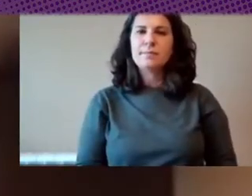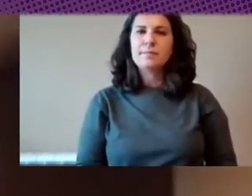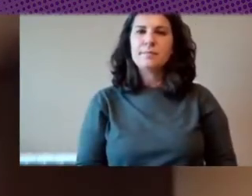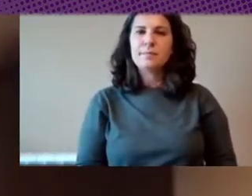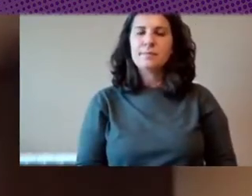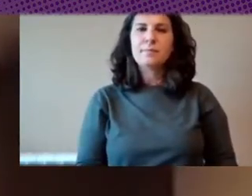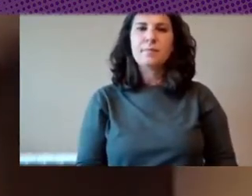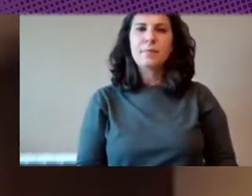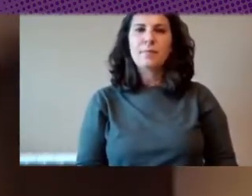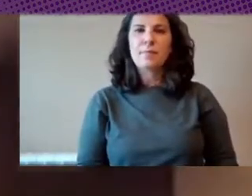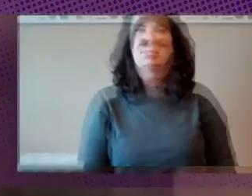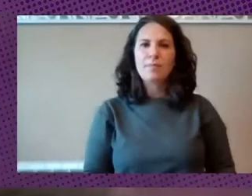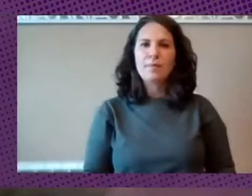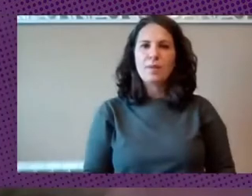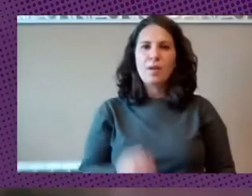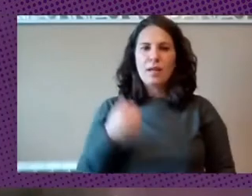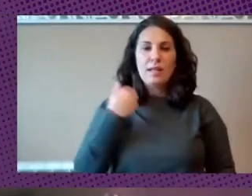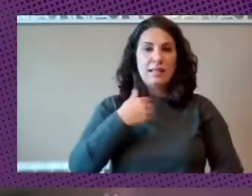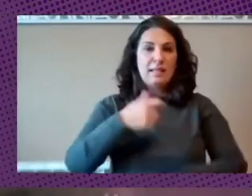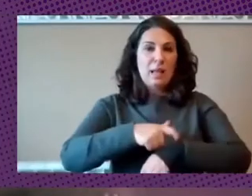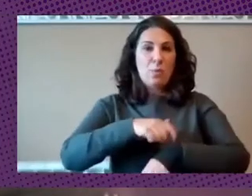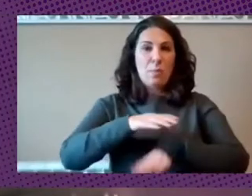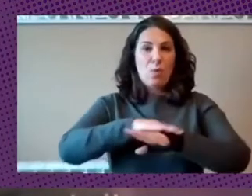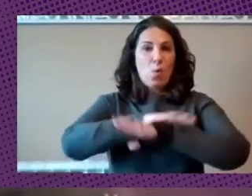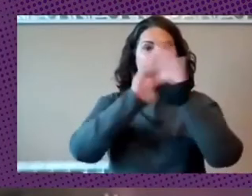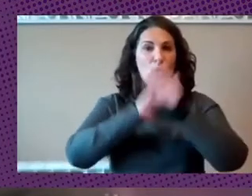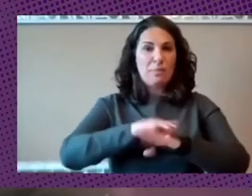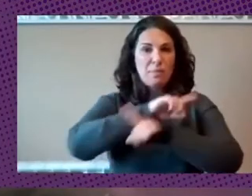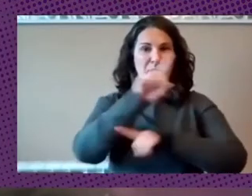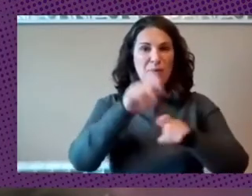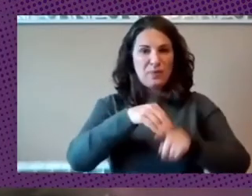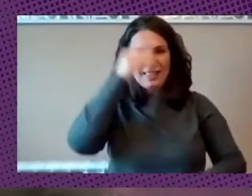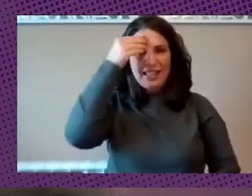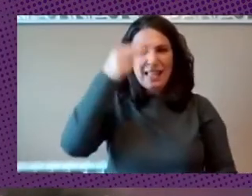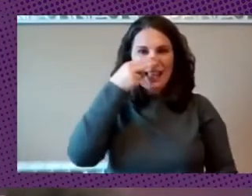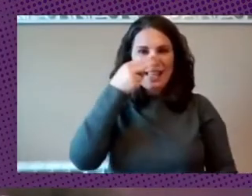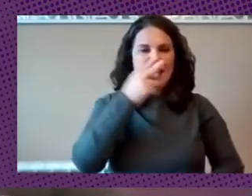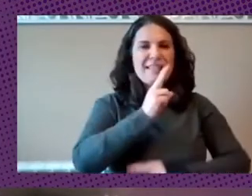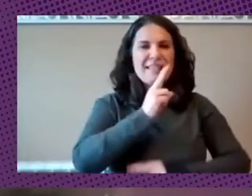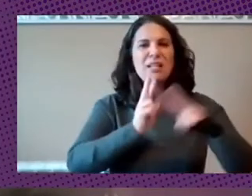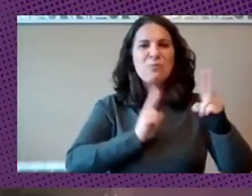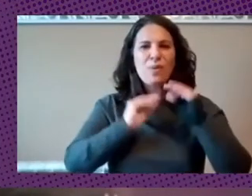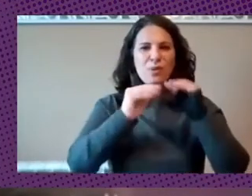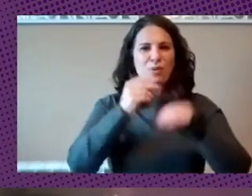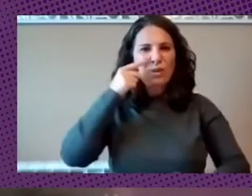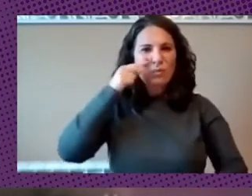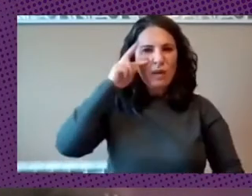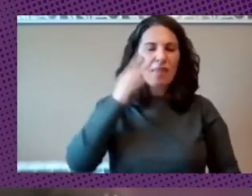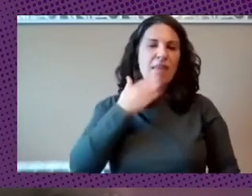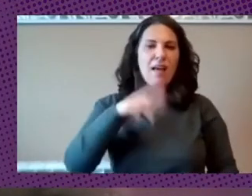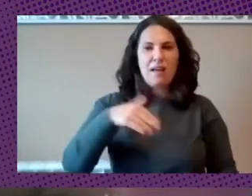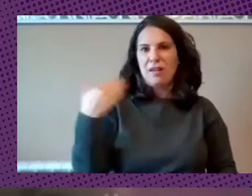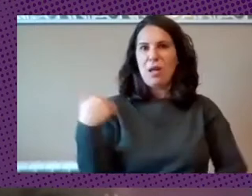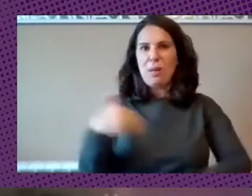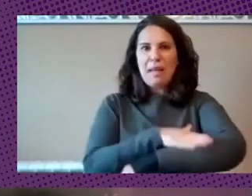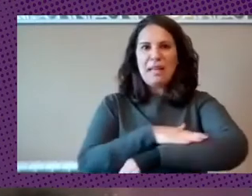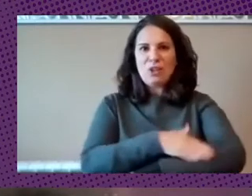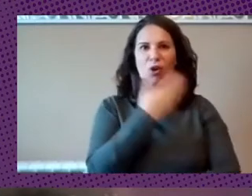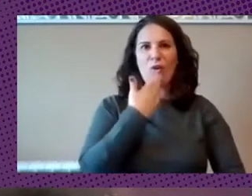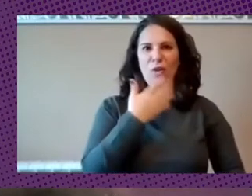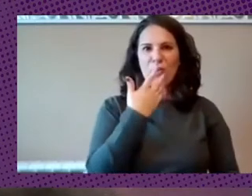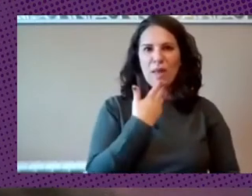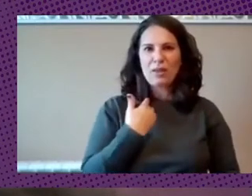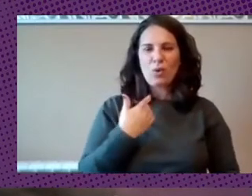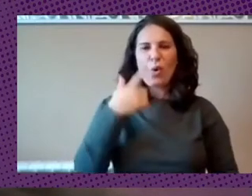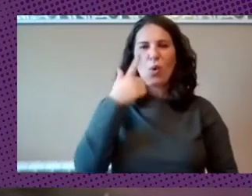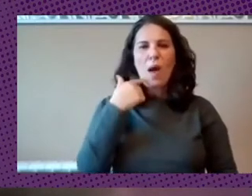creo que te hemos tomado una última pregunta yo creo que es interesante que nos respondas después de tu experiencia como ministro de conocimiento después de tu experiencia en